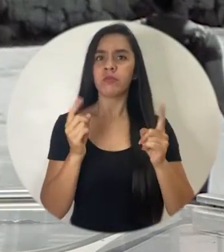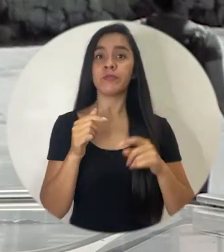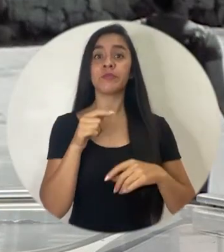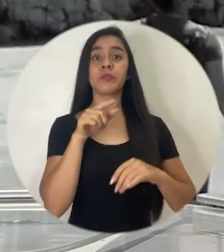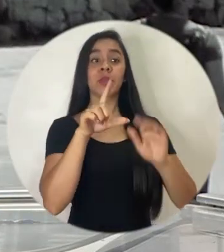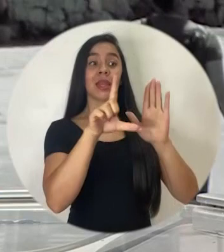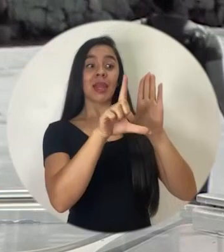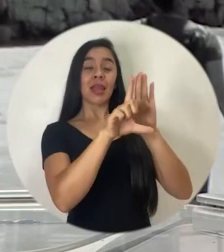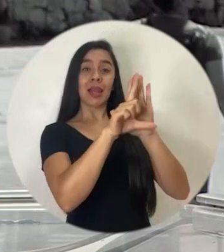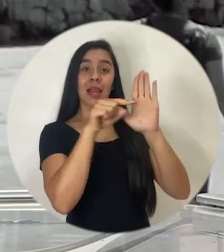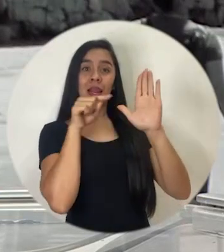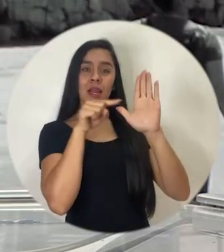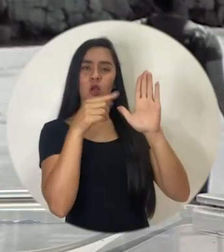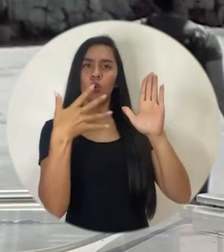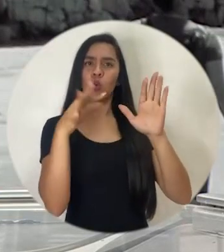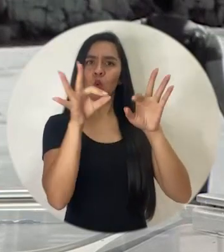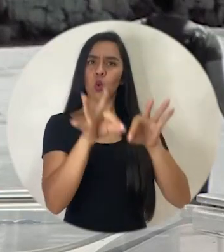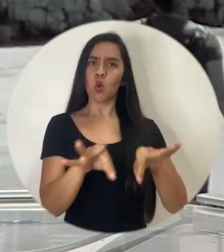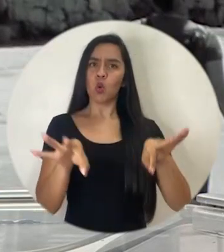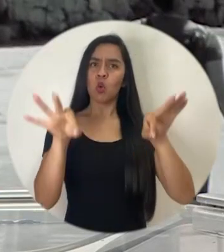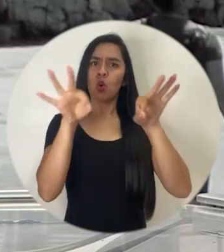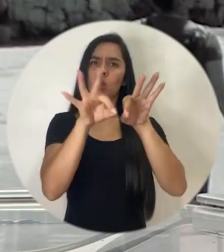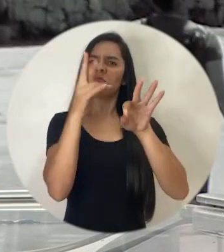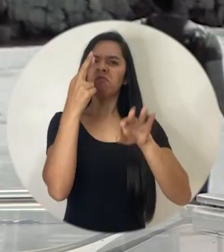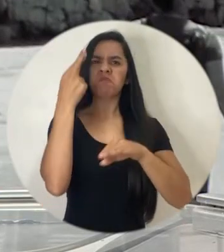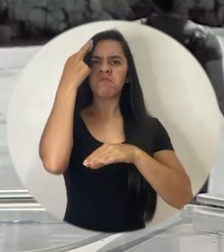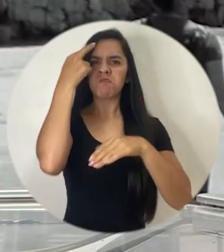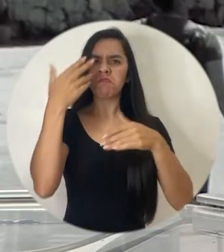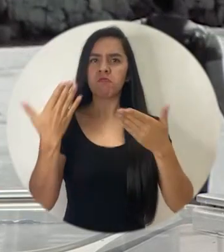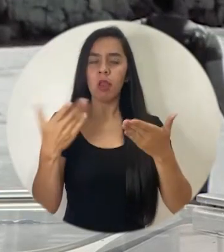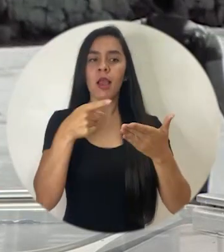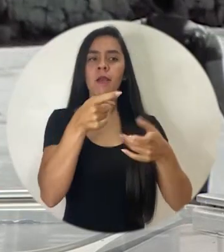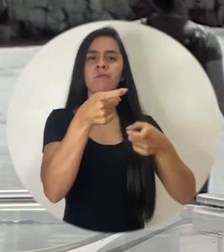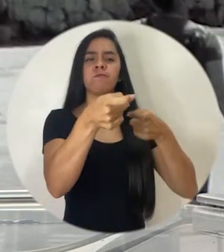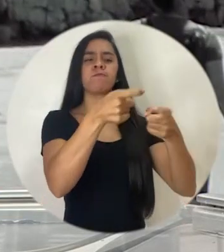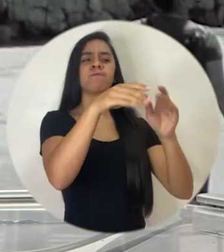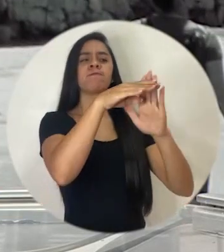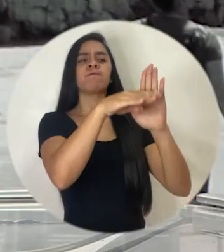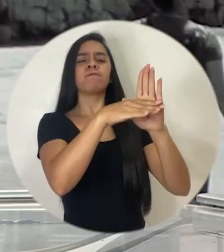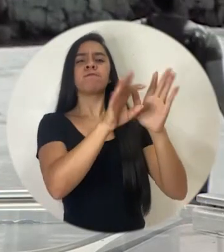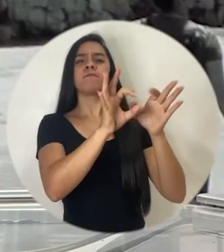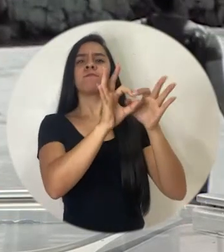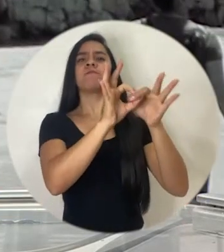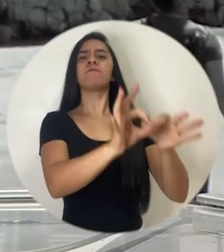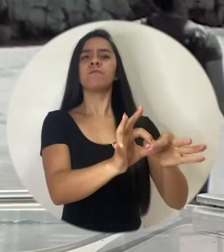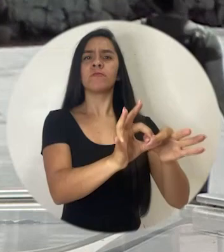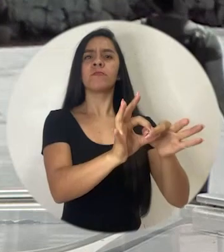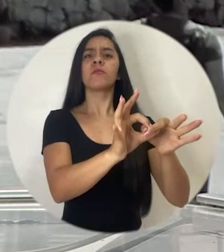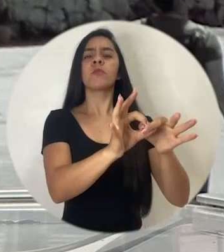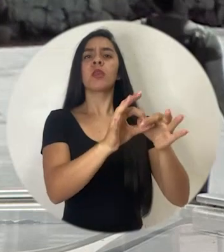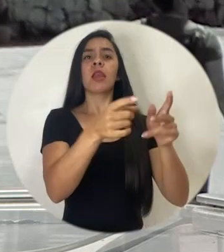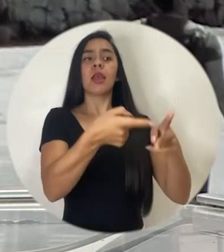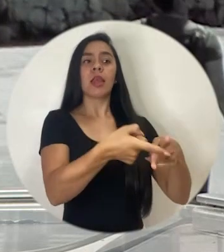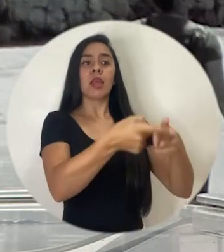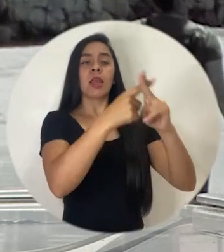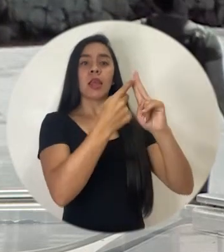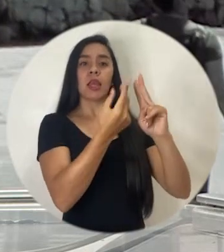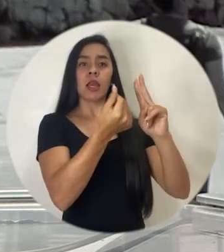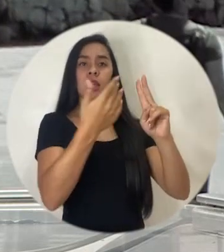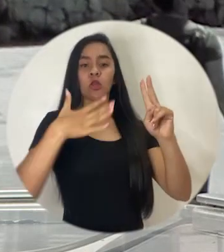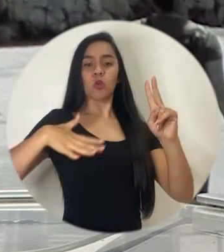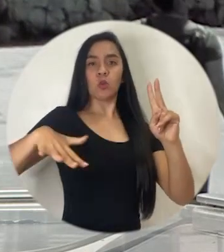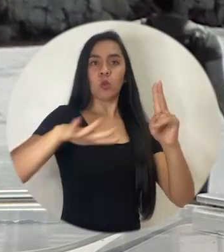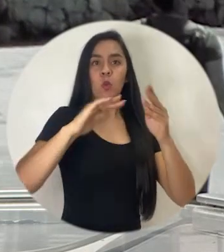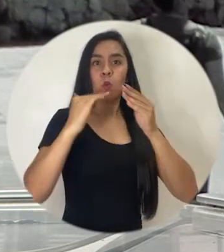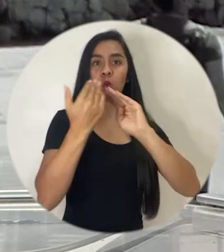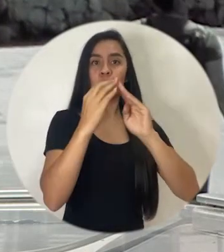Una ley bien importante porque vino a regular una serie de temas relacionados con los créditos y demás que tenemos las y